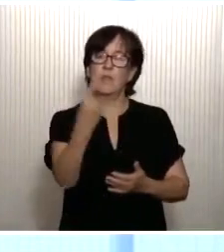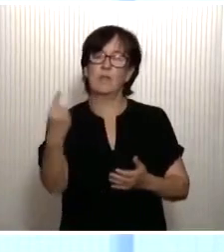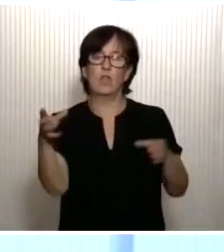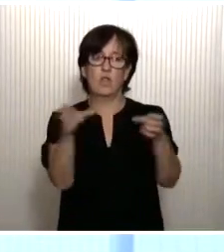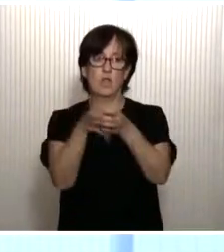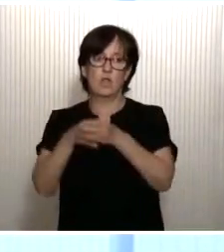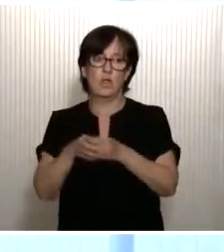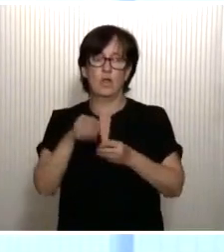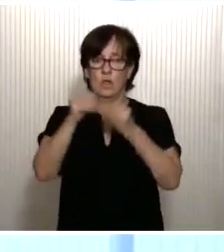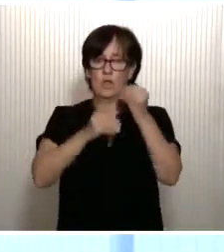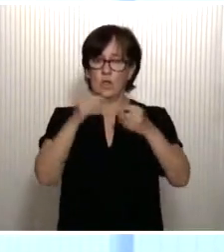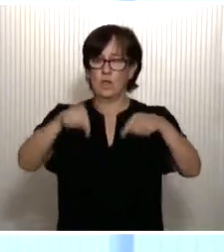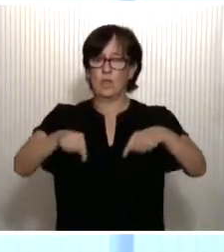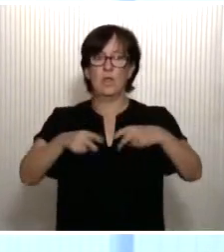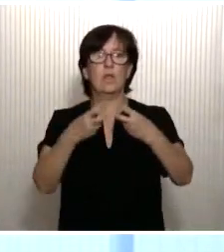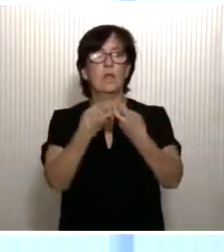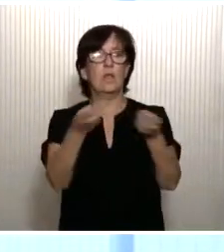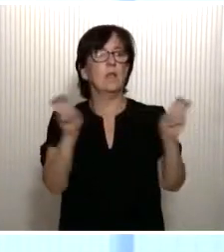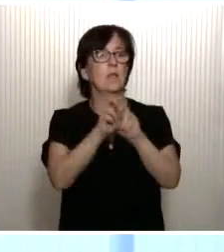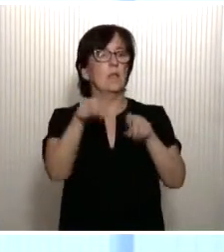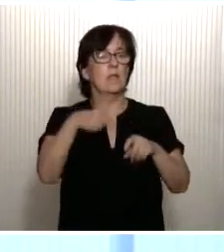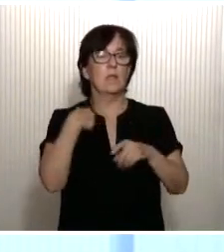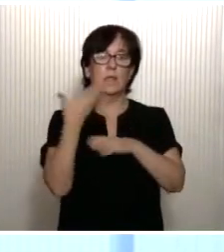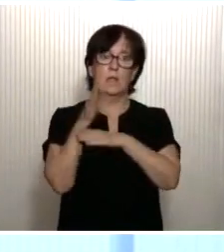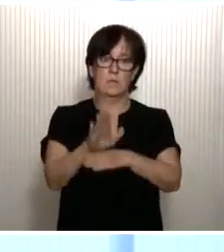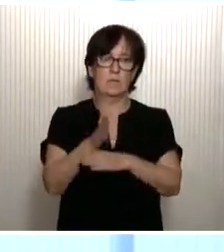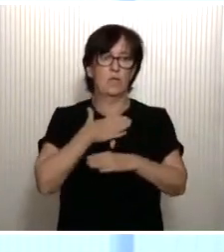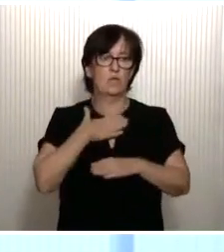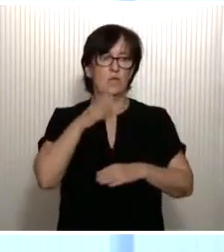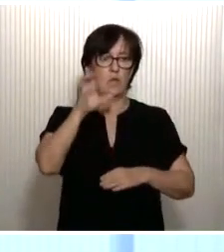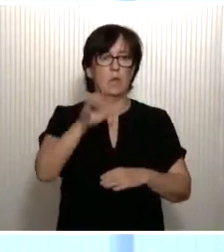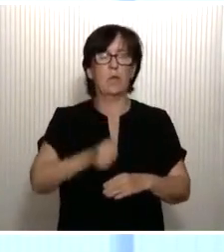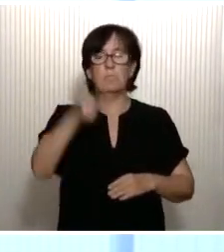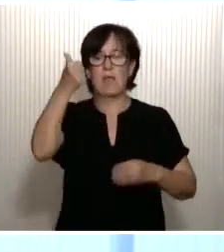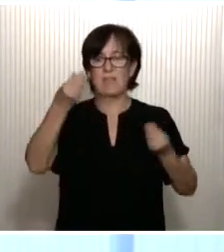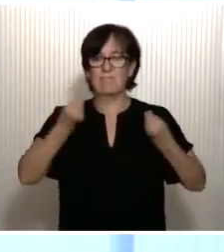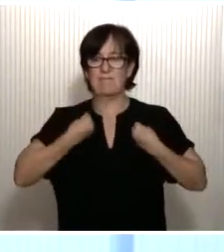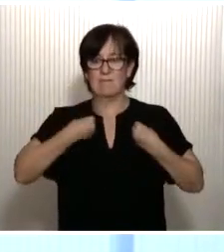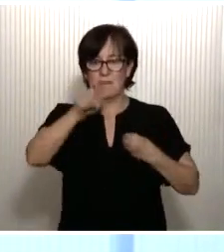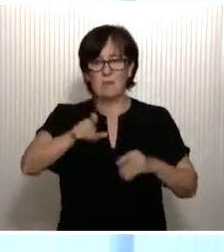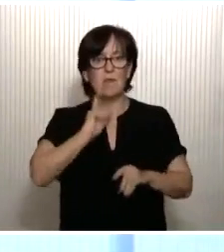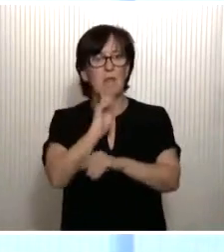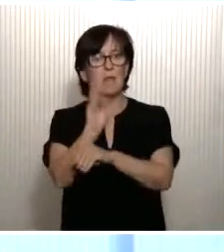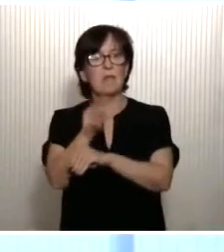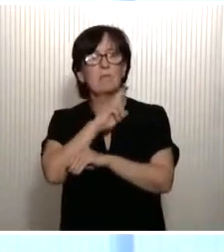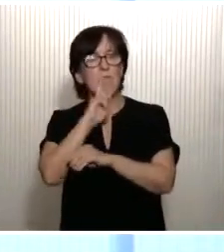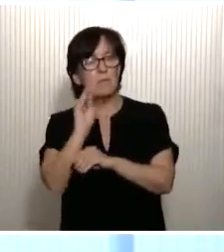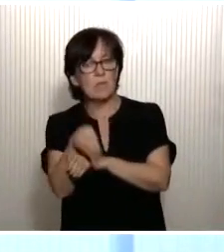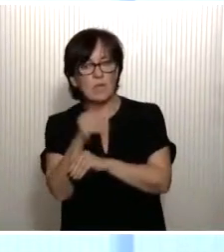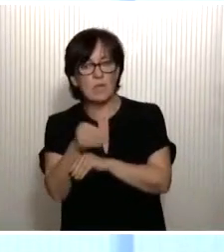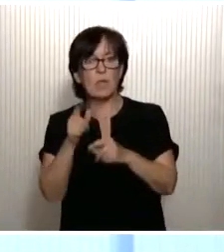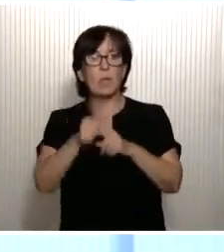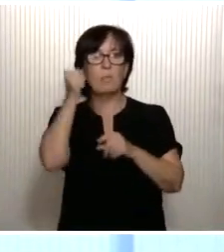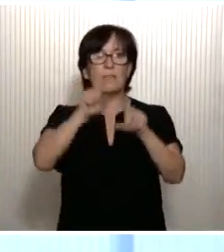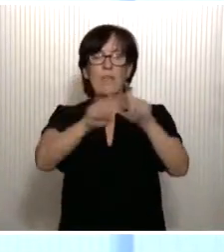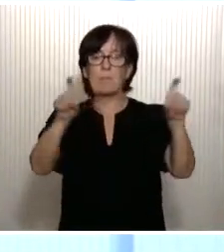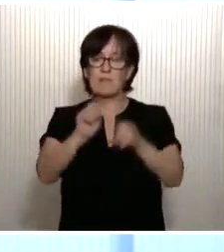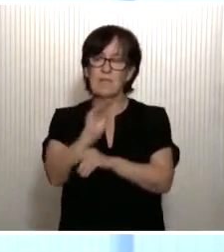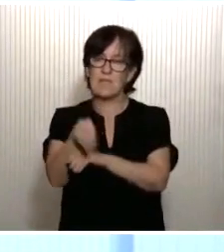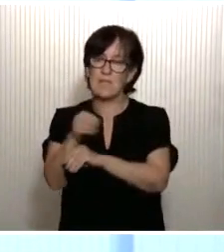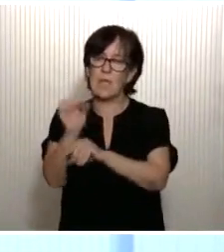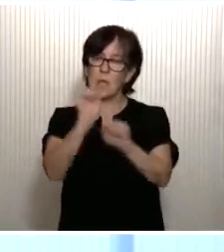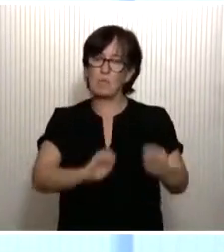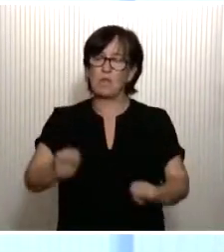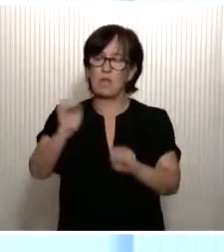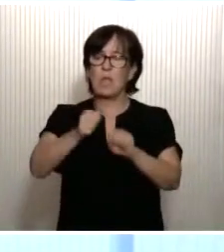que están aquí representados y que representan al conjunto de nuestro país. Más vidas preservaremos, más empresas protegeremos y más